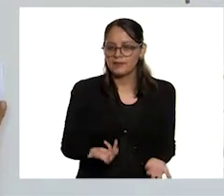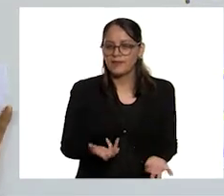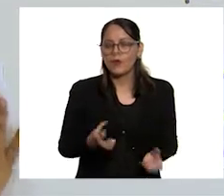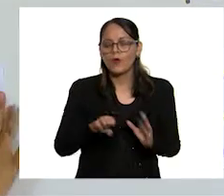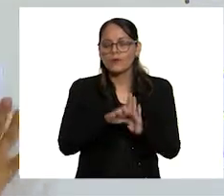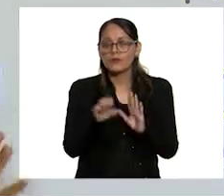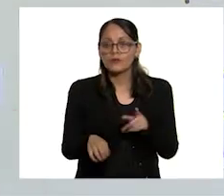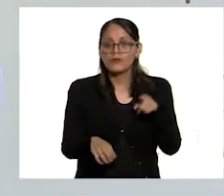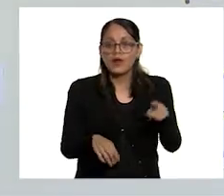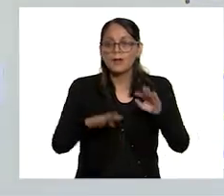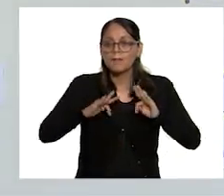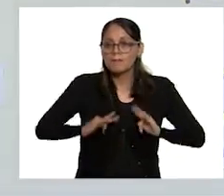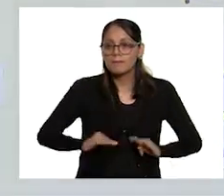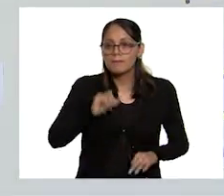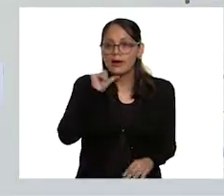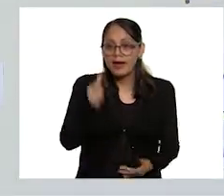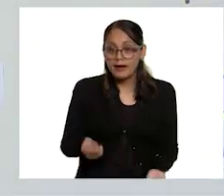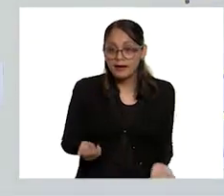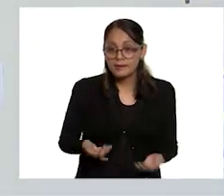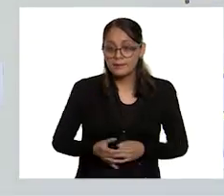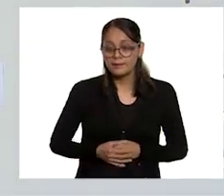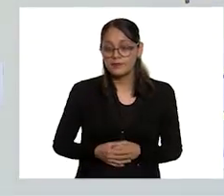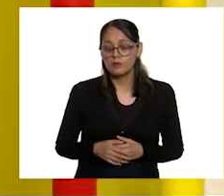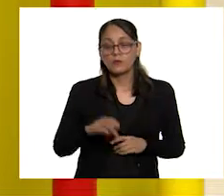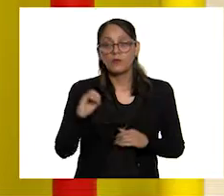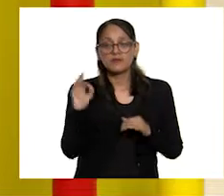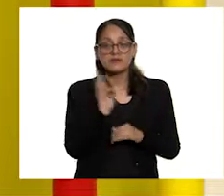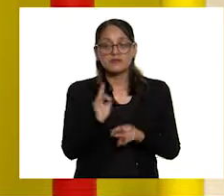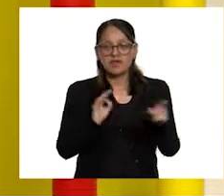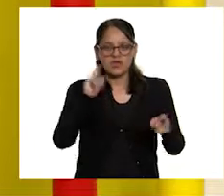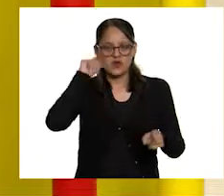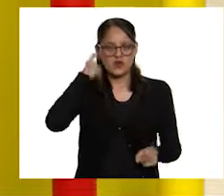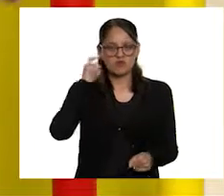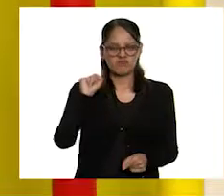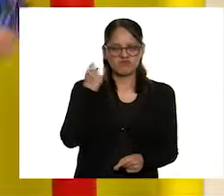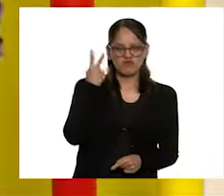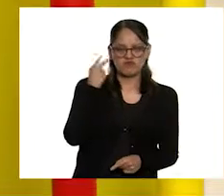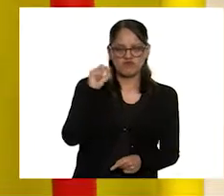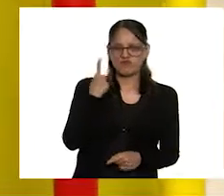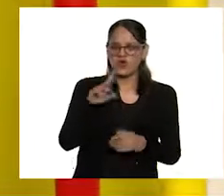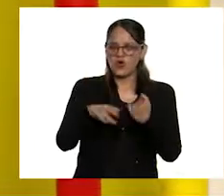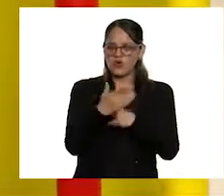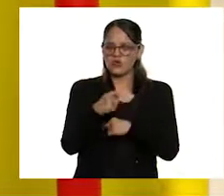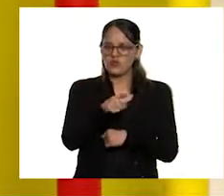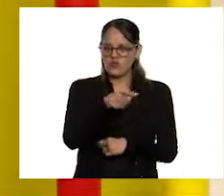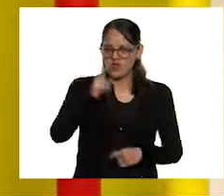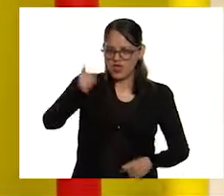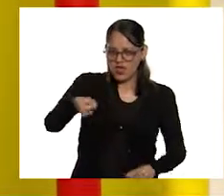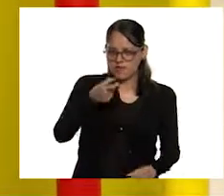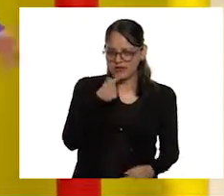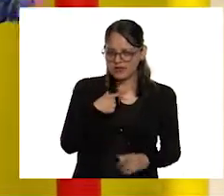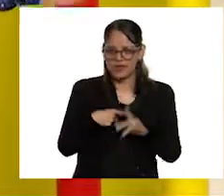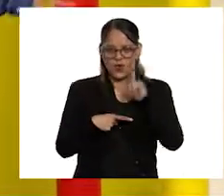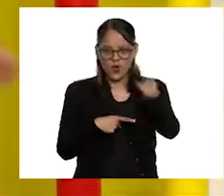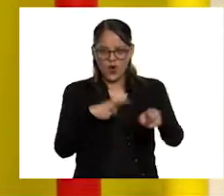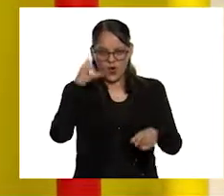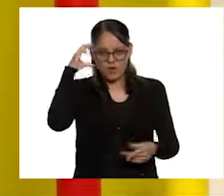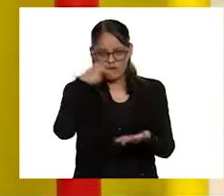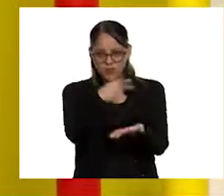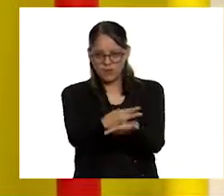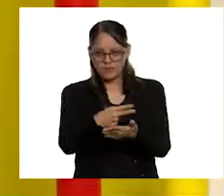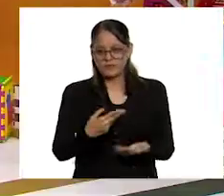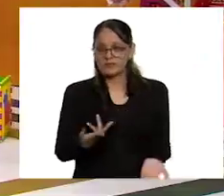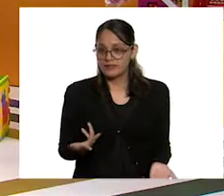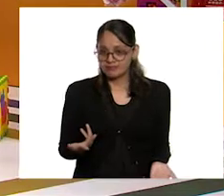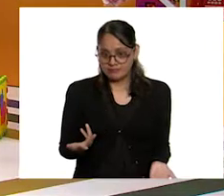tranquila, estuviera enojada todo el tiempo y gritando, ¡A ver, tómese su pastilla! ¡Acuéstese ahí! ¡Ay, no!